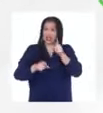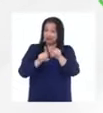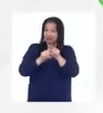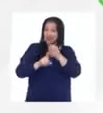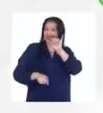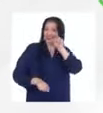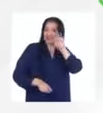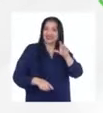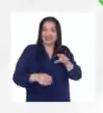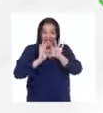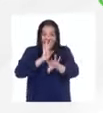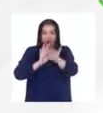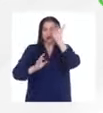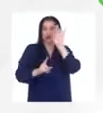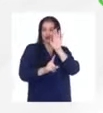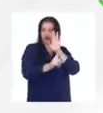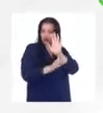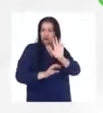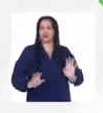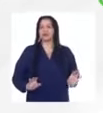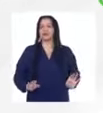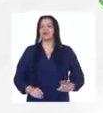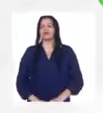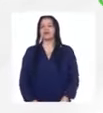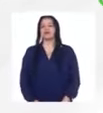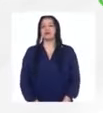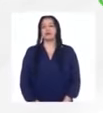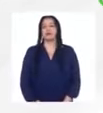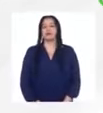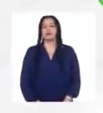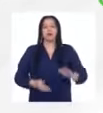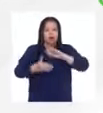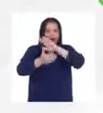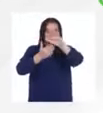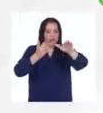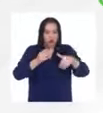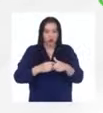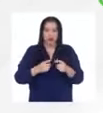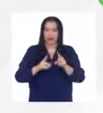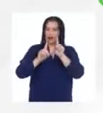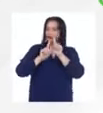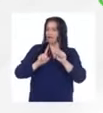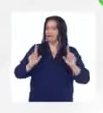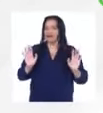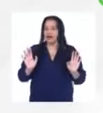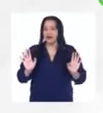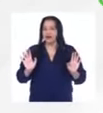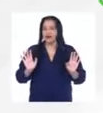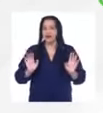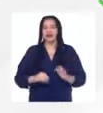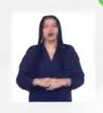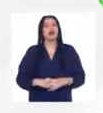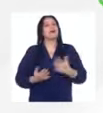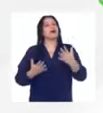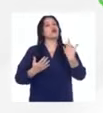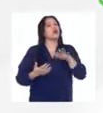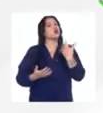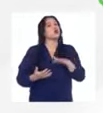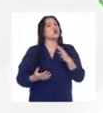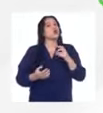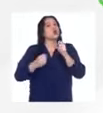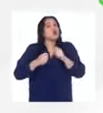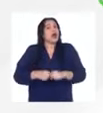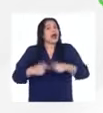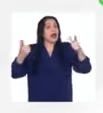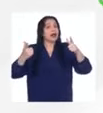Inés encontró lo suyo y para todos nosotros se ve distinto seguramente pero hay una gran lección en tener ese